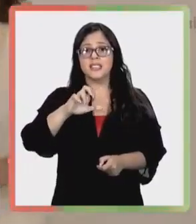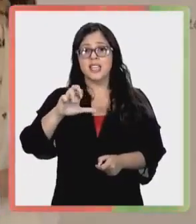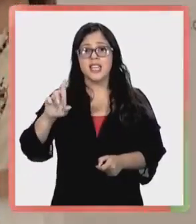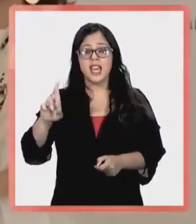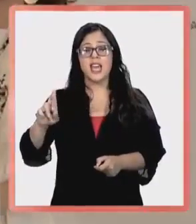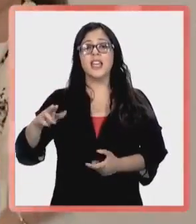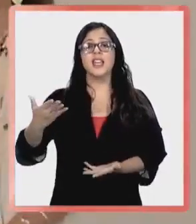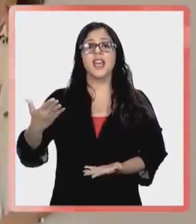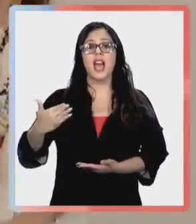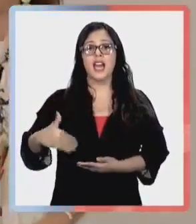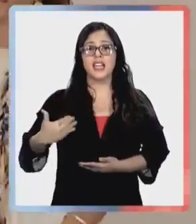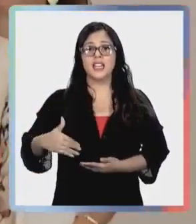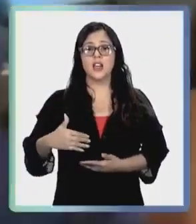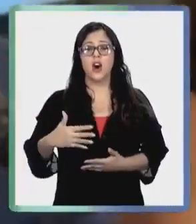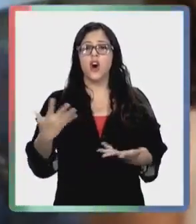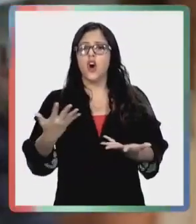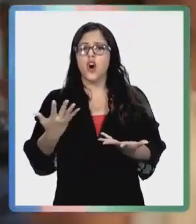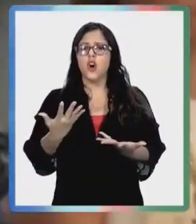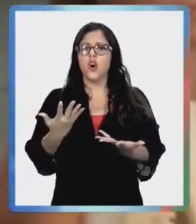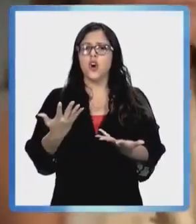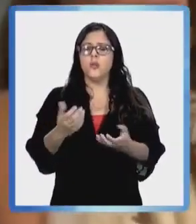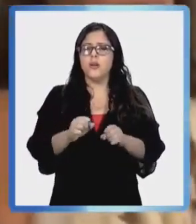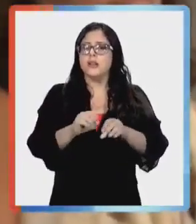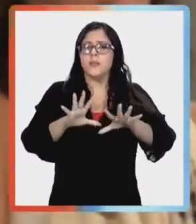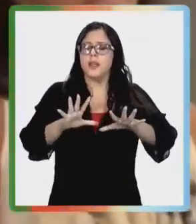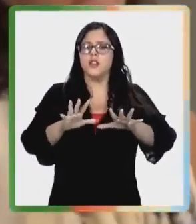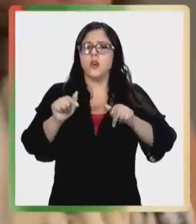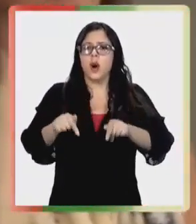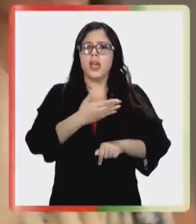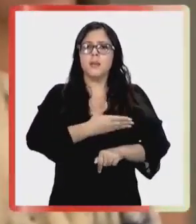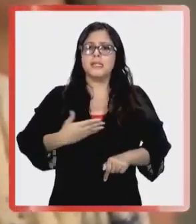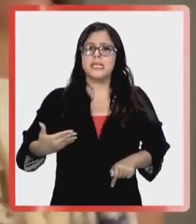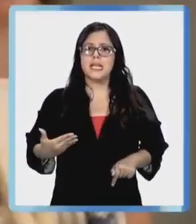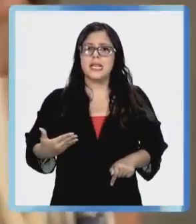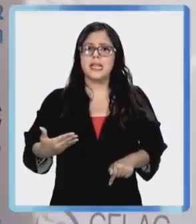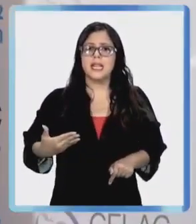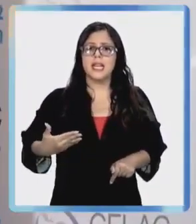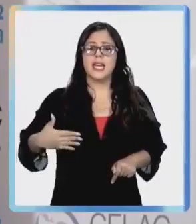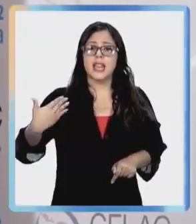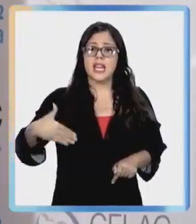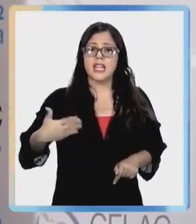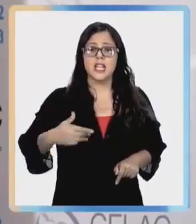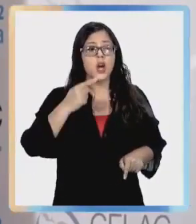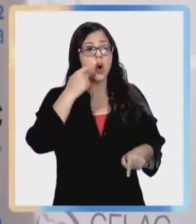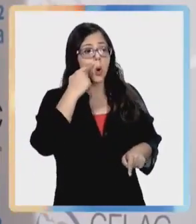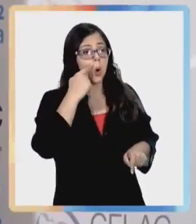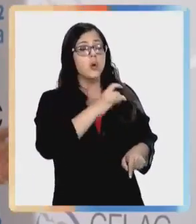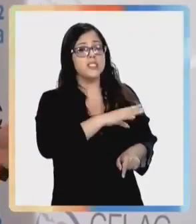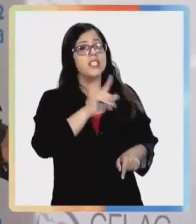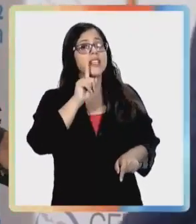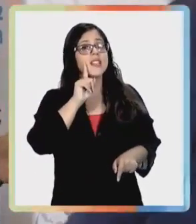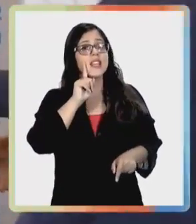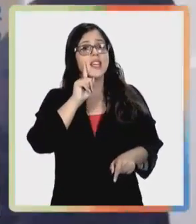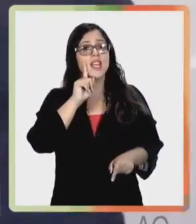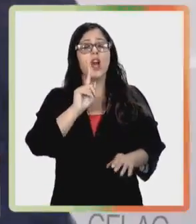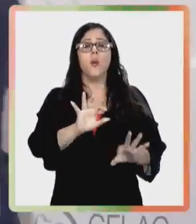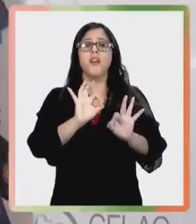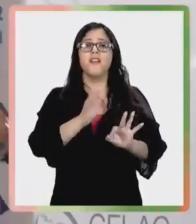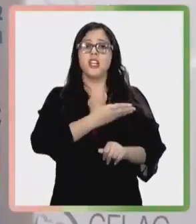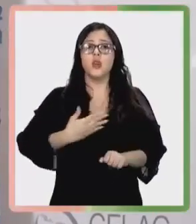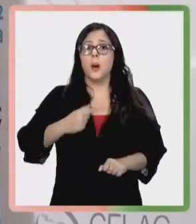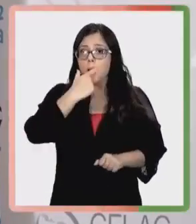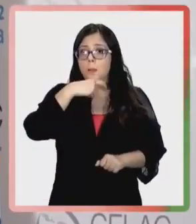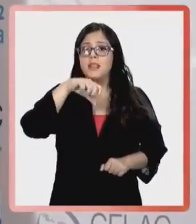canciller argentino. ¿Cómo reaccionó el presidente Alberto Fernández? Chile tiene una gran canciller,